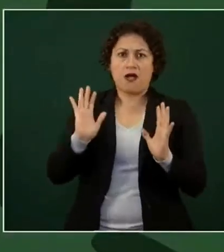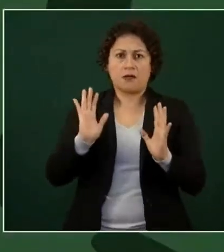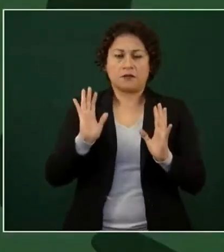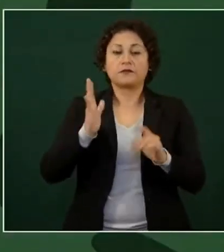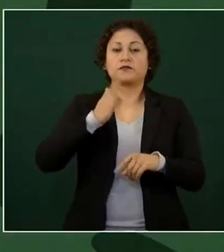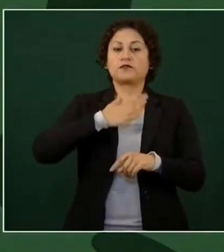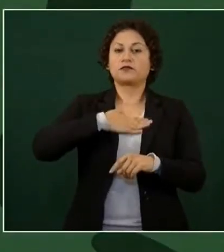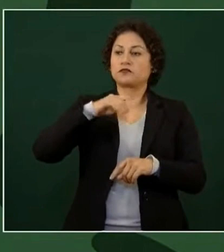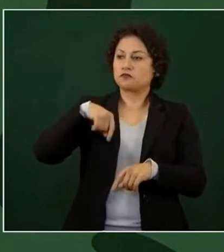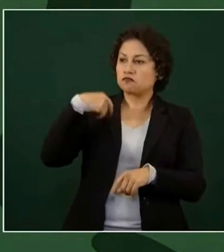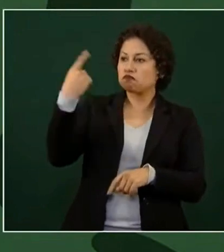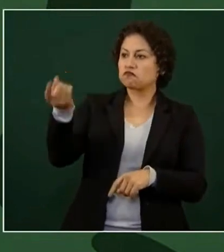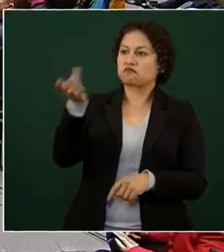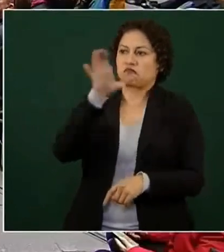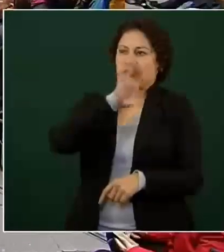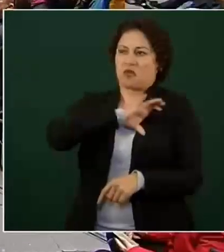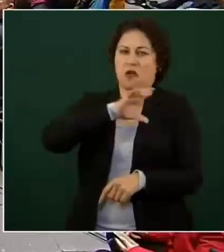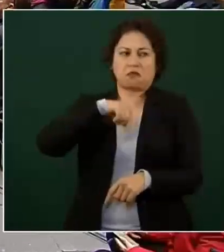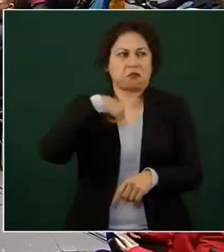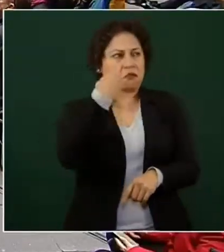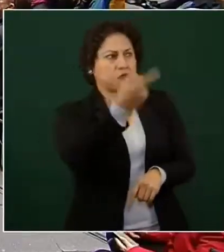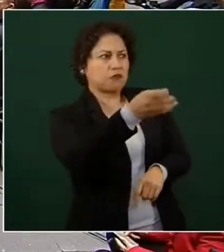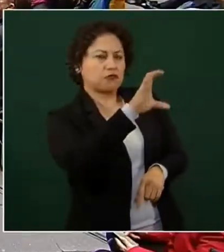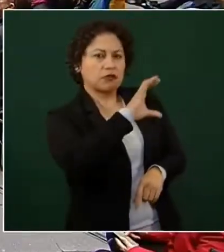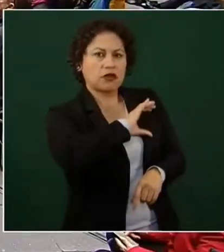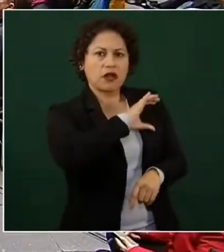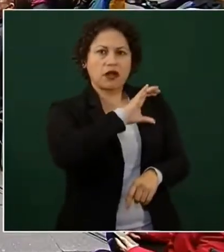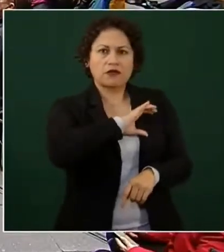Entonces, ¿para qué se tapan?